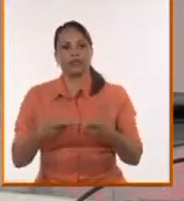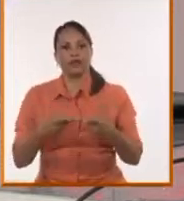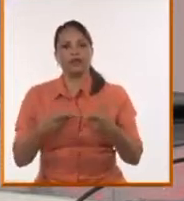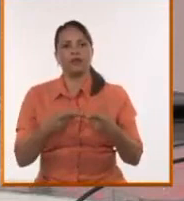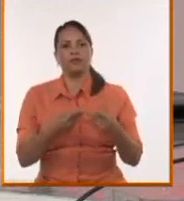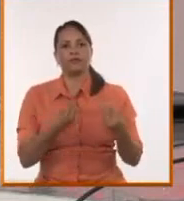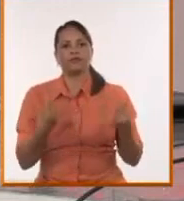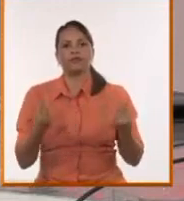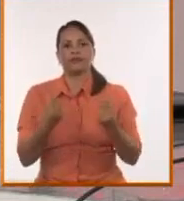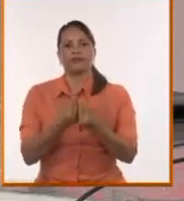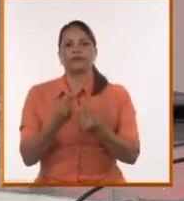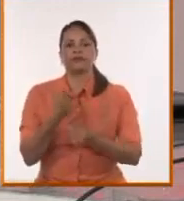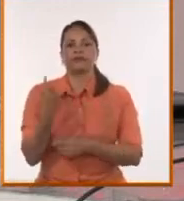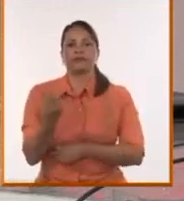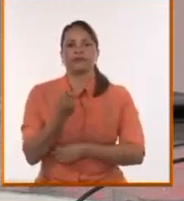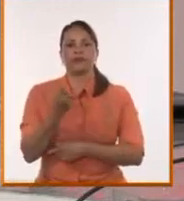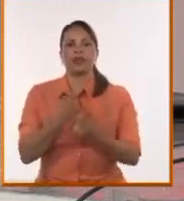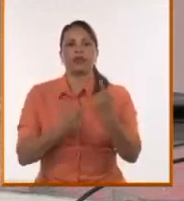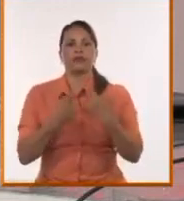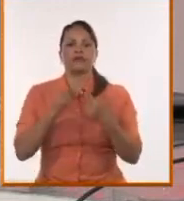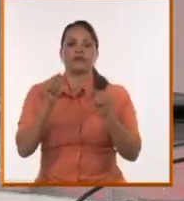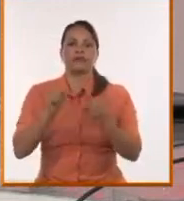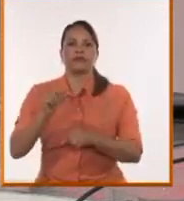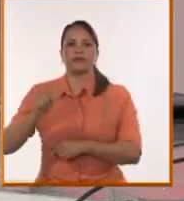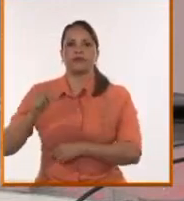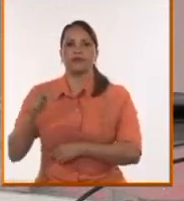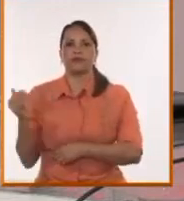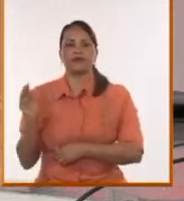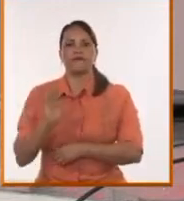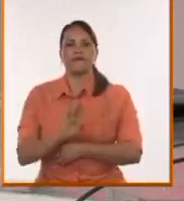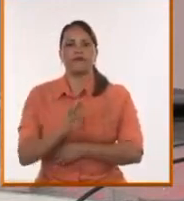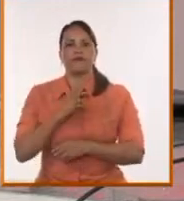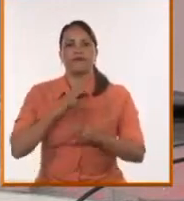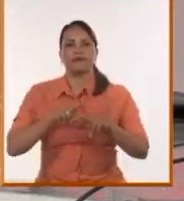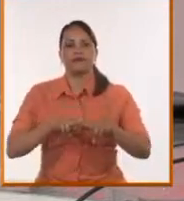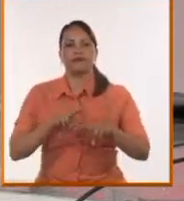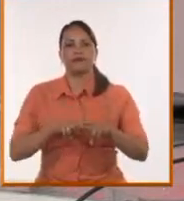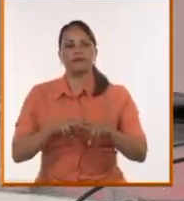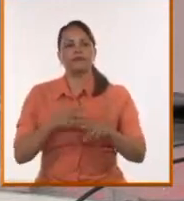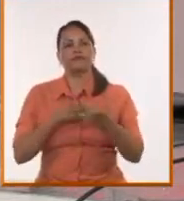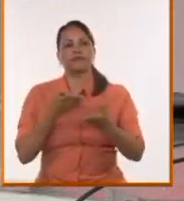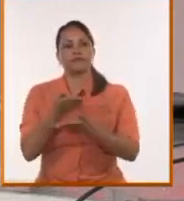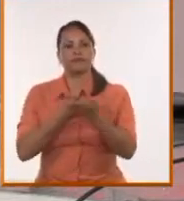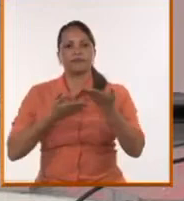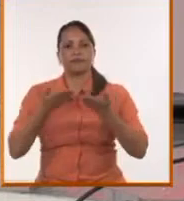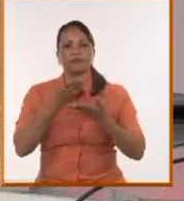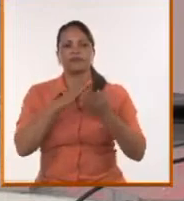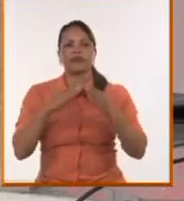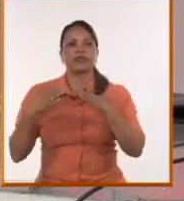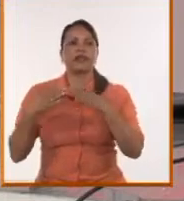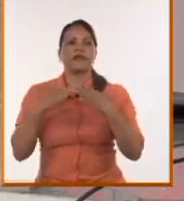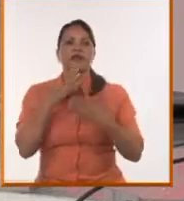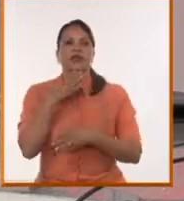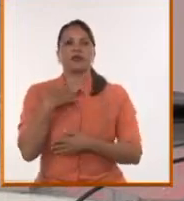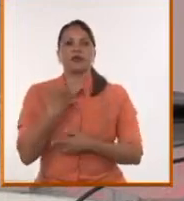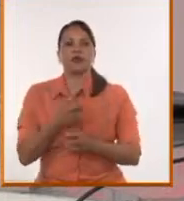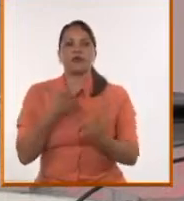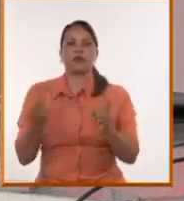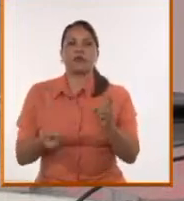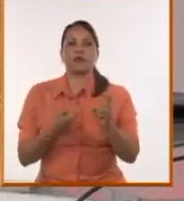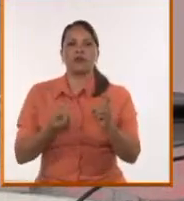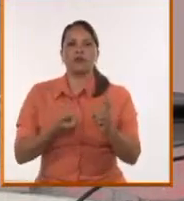de que nos estén acompañando algunos de los amigos que han venido hasta La Habana para seguir debatiendo cómo enfrentar ese escenario